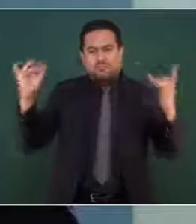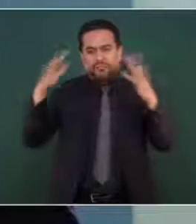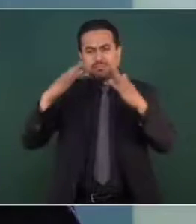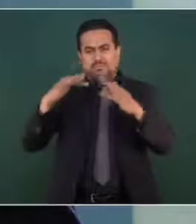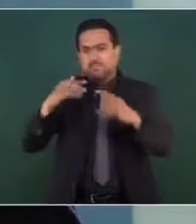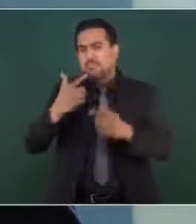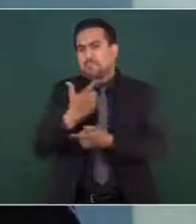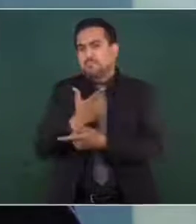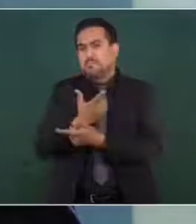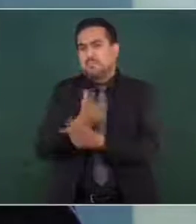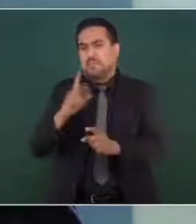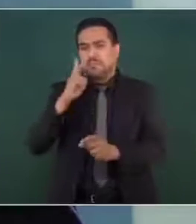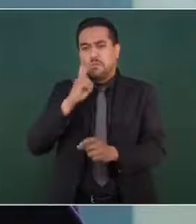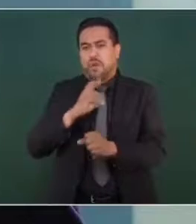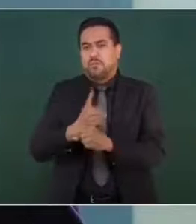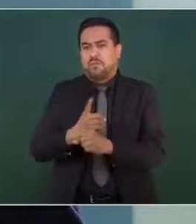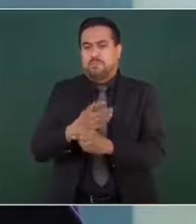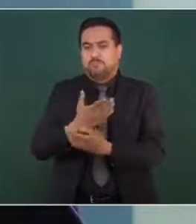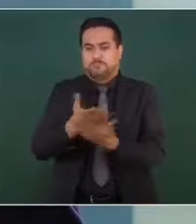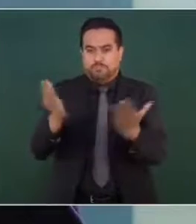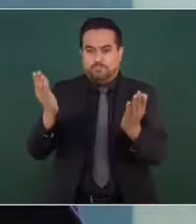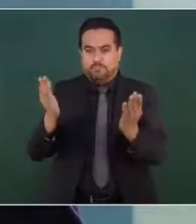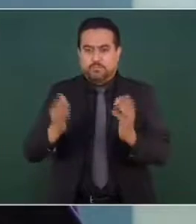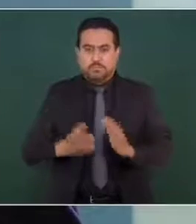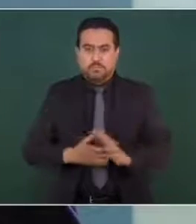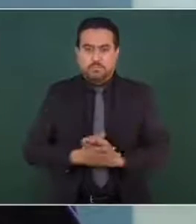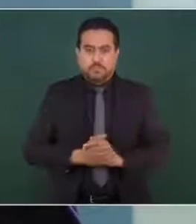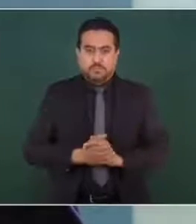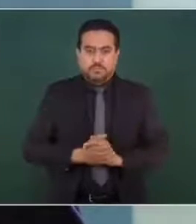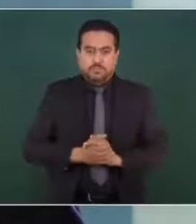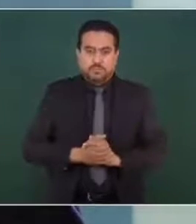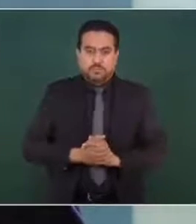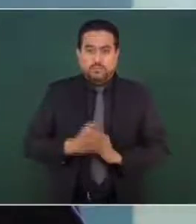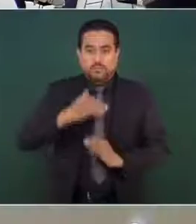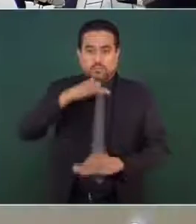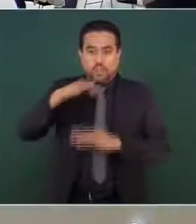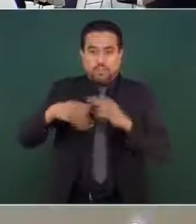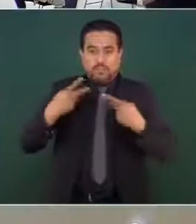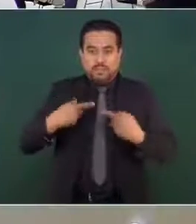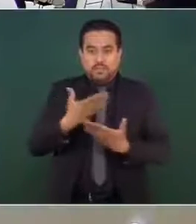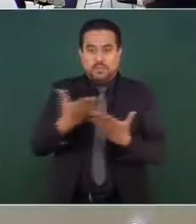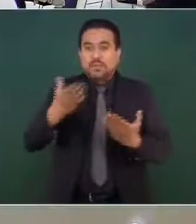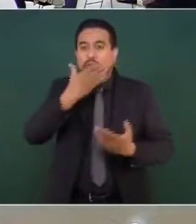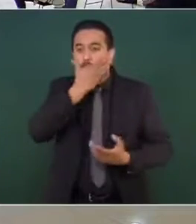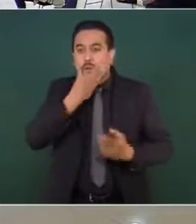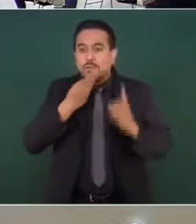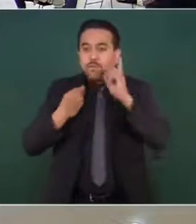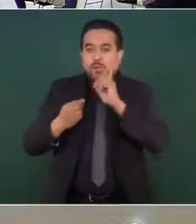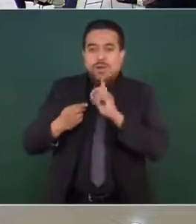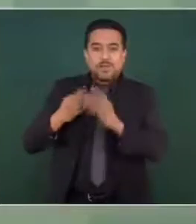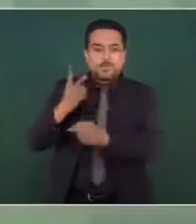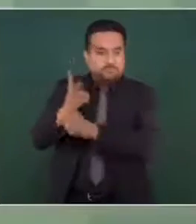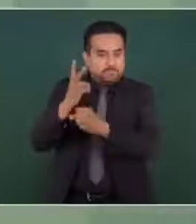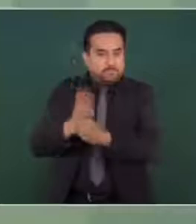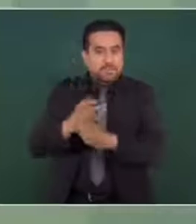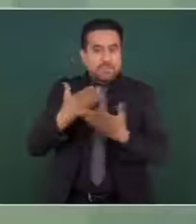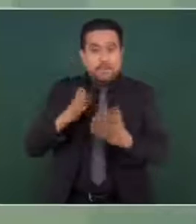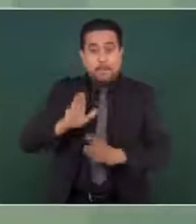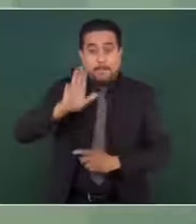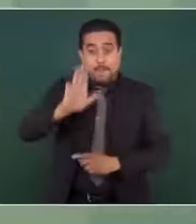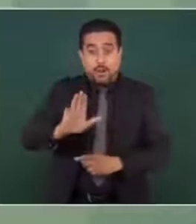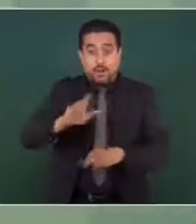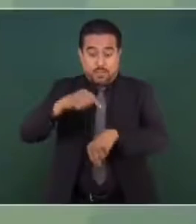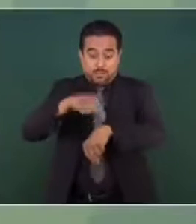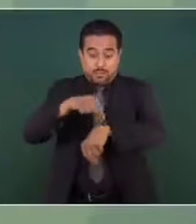están todas y todos invitados. Es el miércoles a las